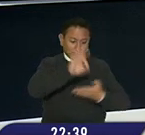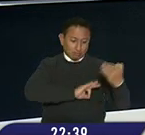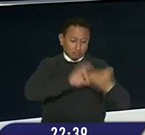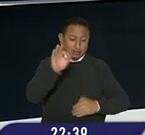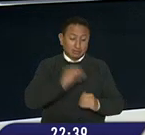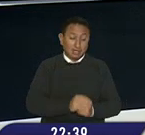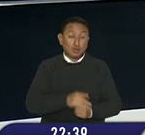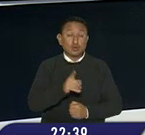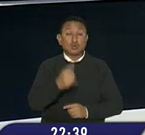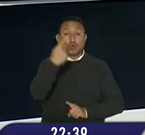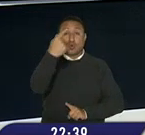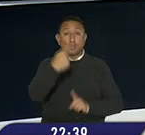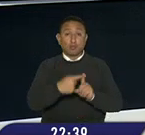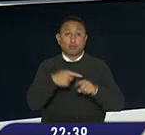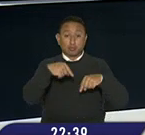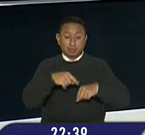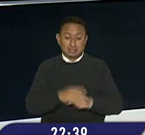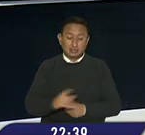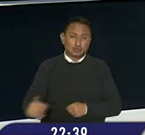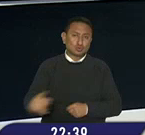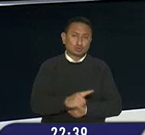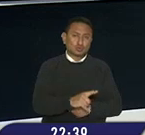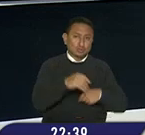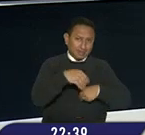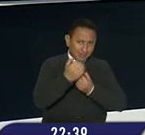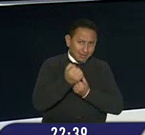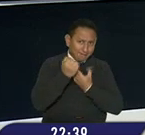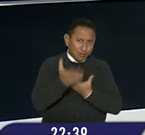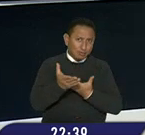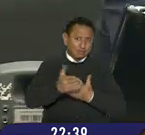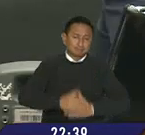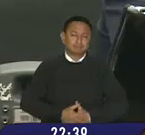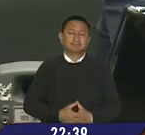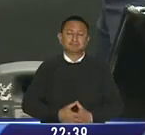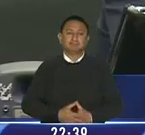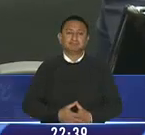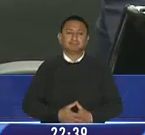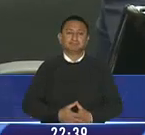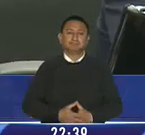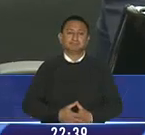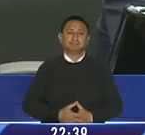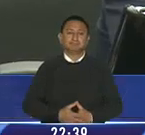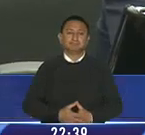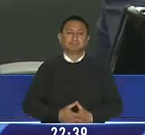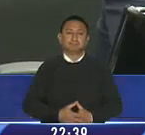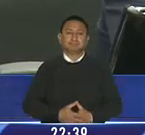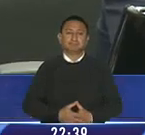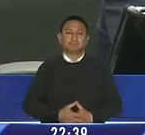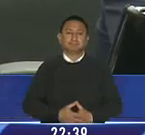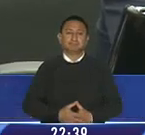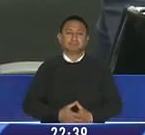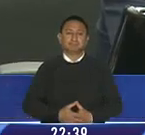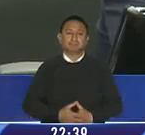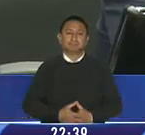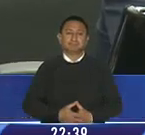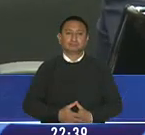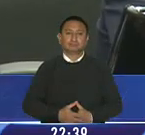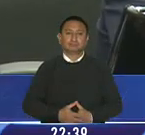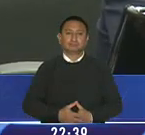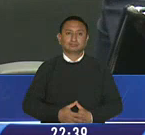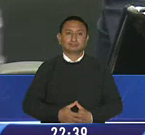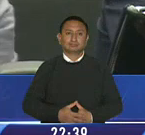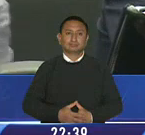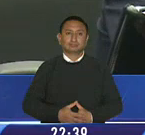mes tendrán los comisionados para presentar su informe el procedimiento parlamentario dicta que se le debe dar la